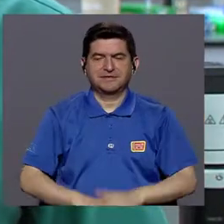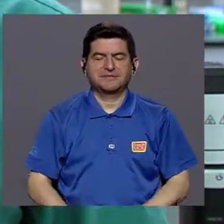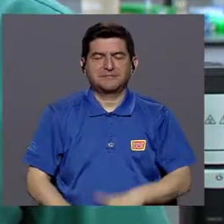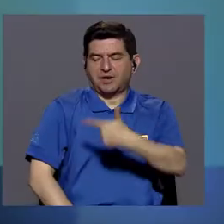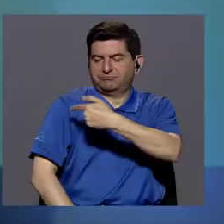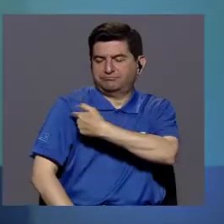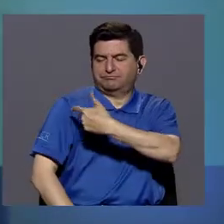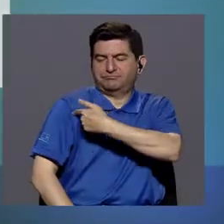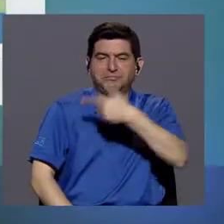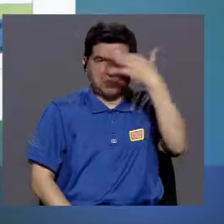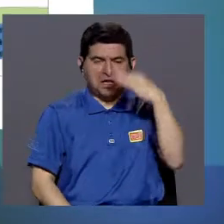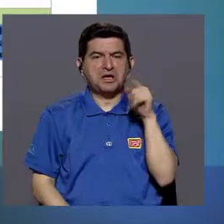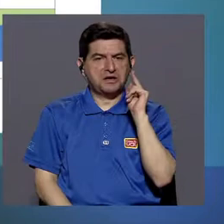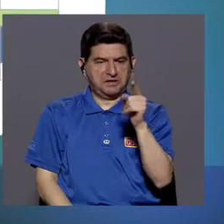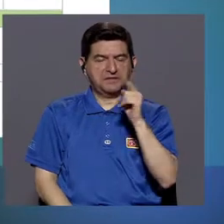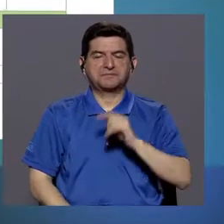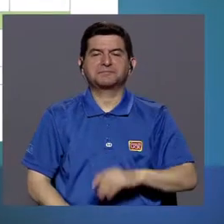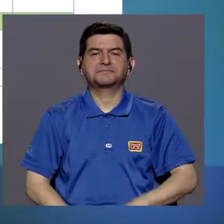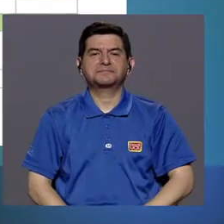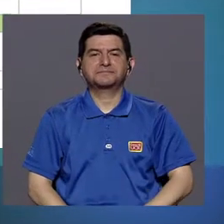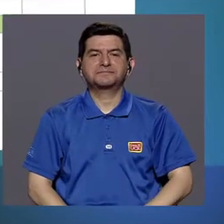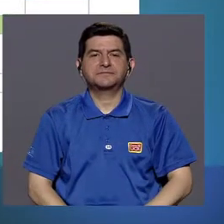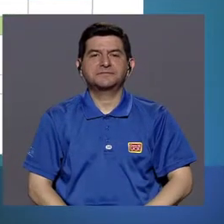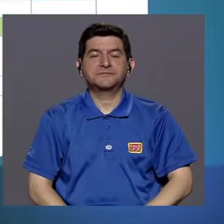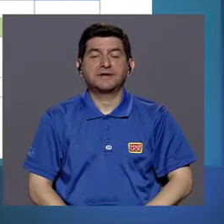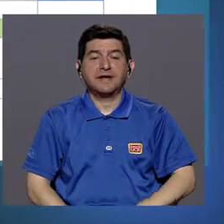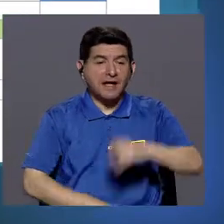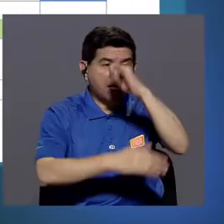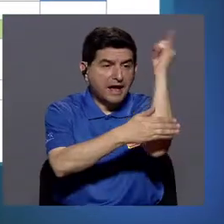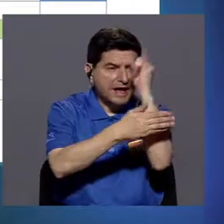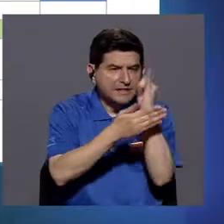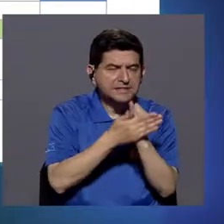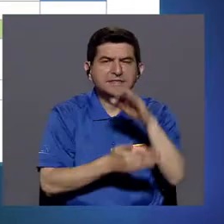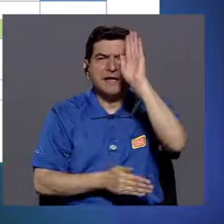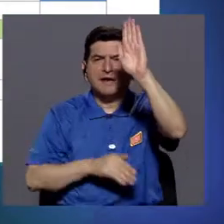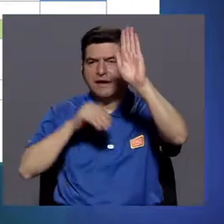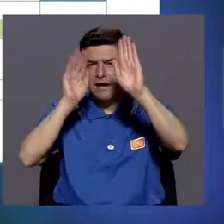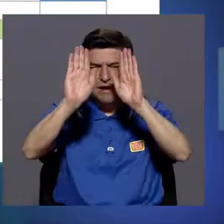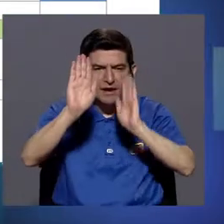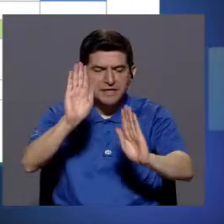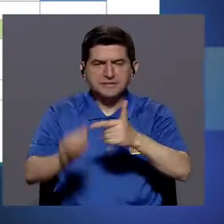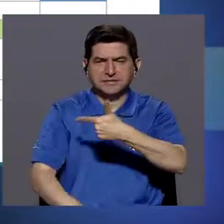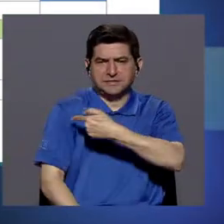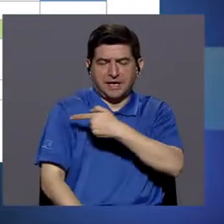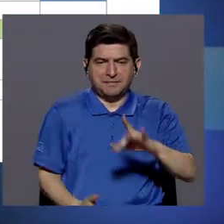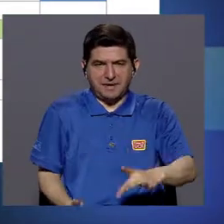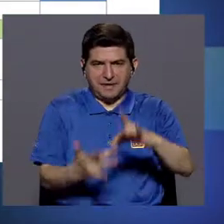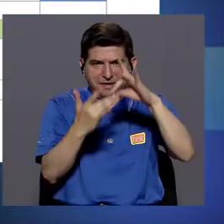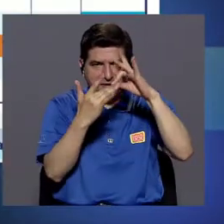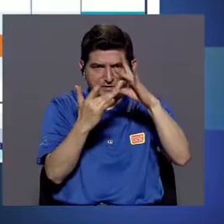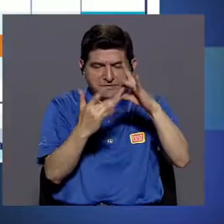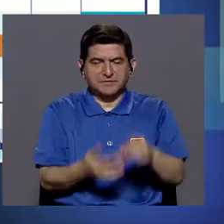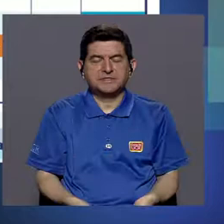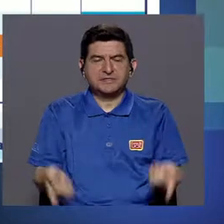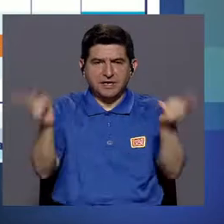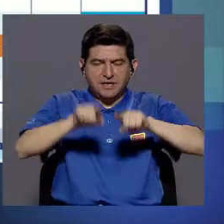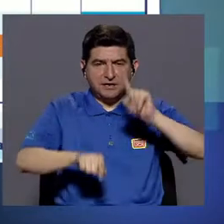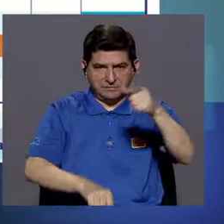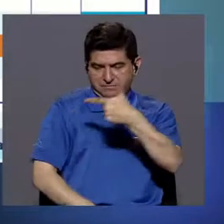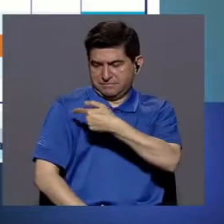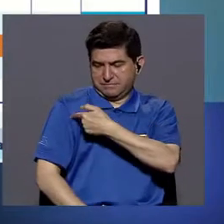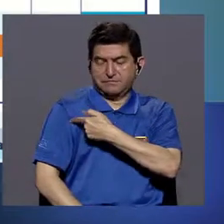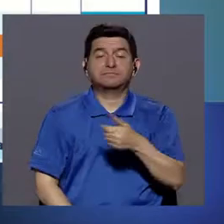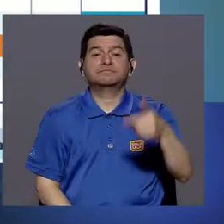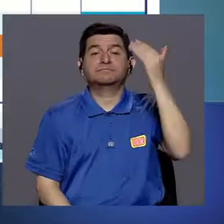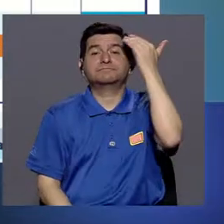sistema de vacunación y creen en él. Cuando se diseña un esquema de vacunación para una vacuna